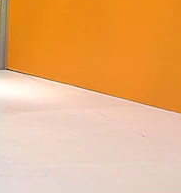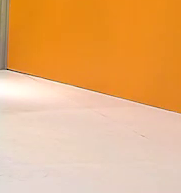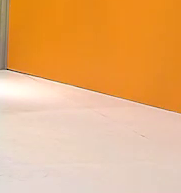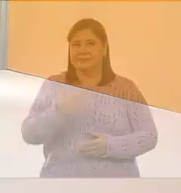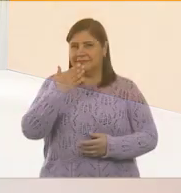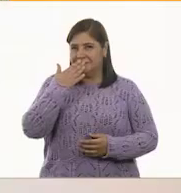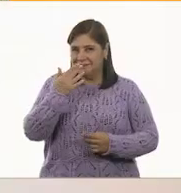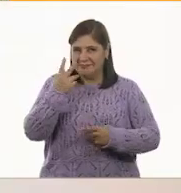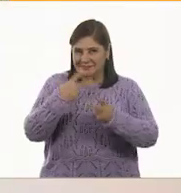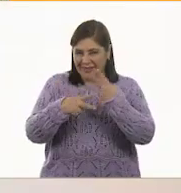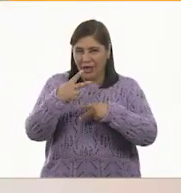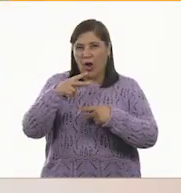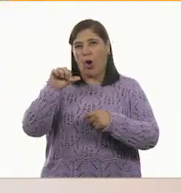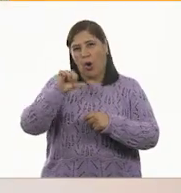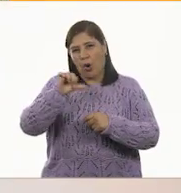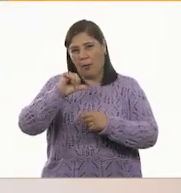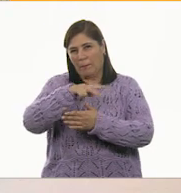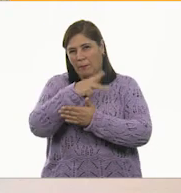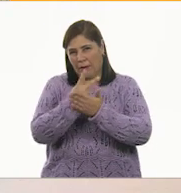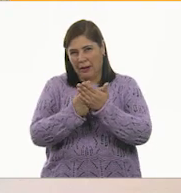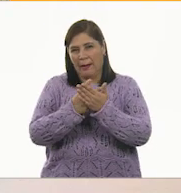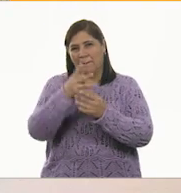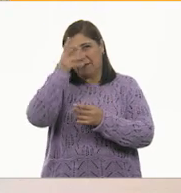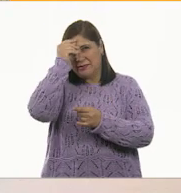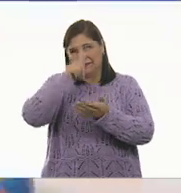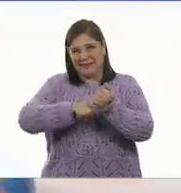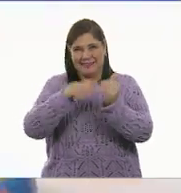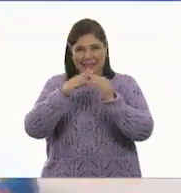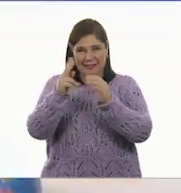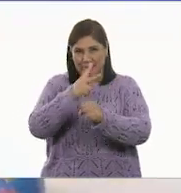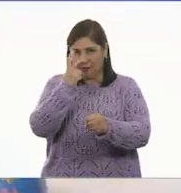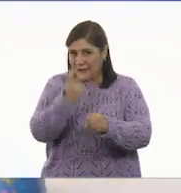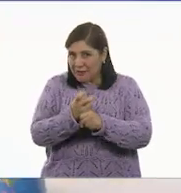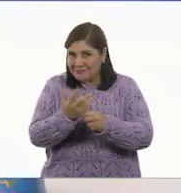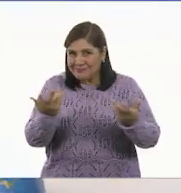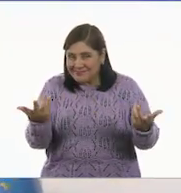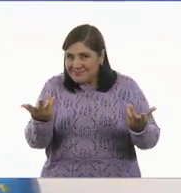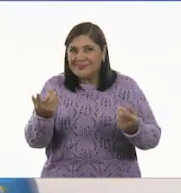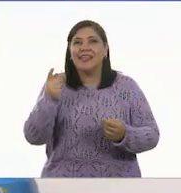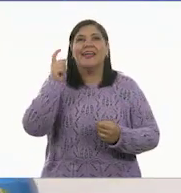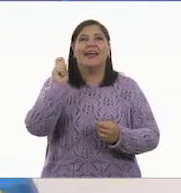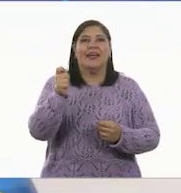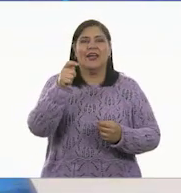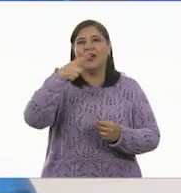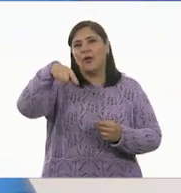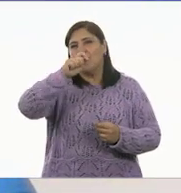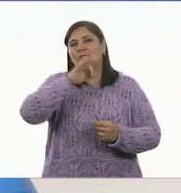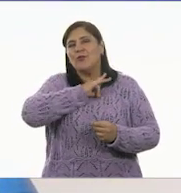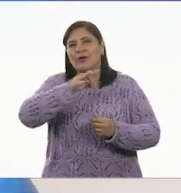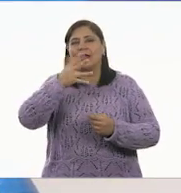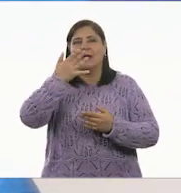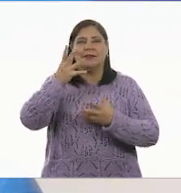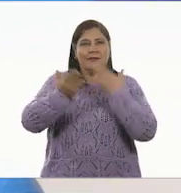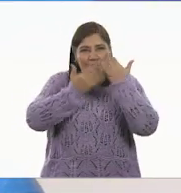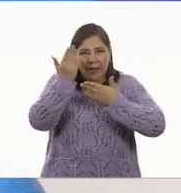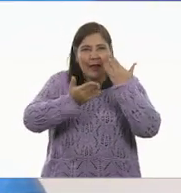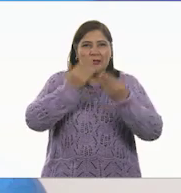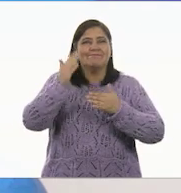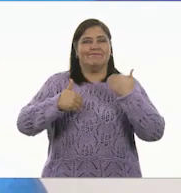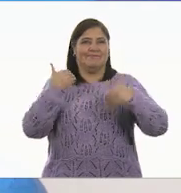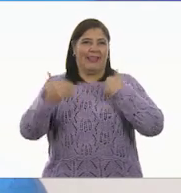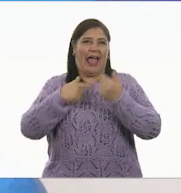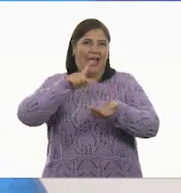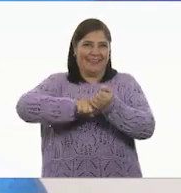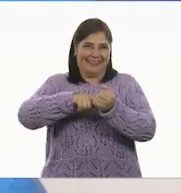Bienvenidos a un programa más de Aprende en Casa 2. Un programa donde podemos estudiar y divertirnos desde nuestros hogares.